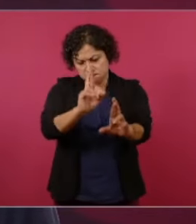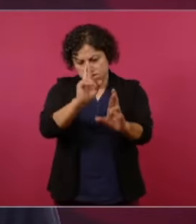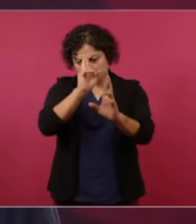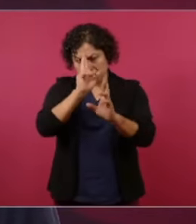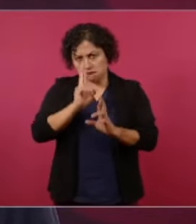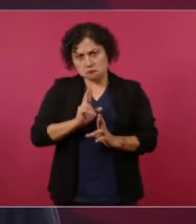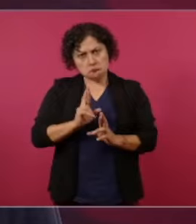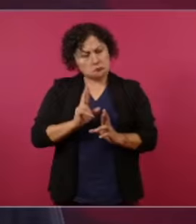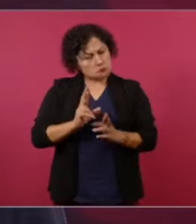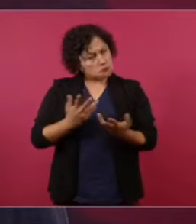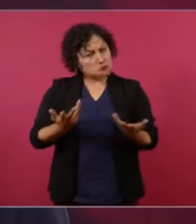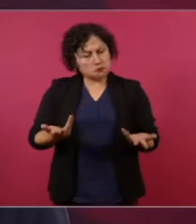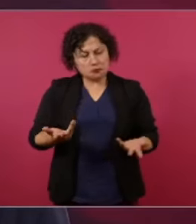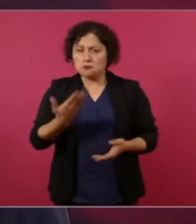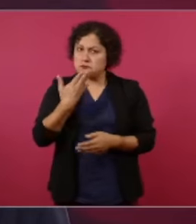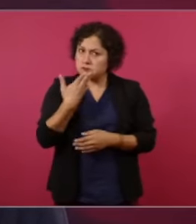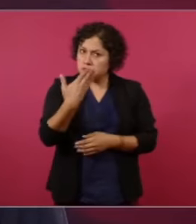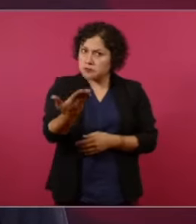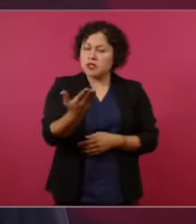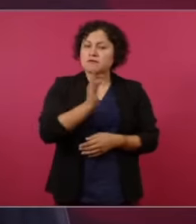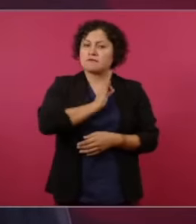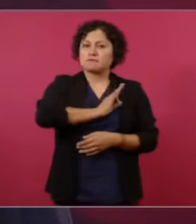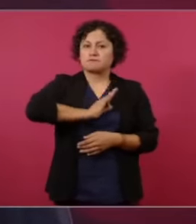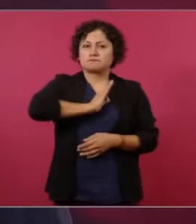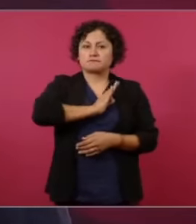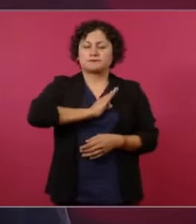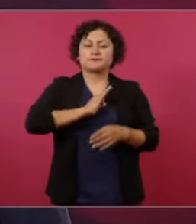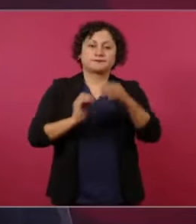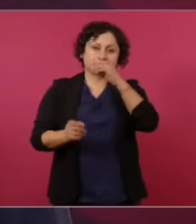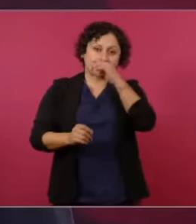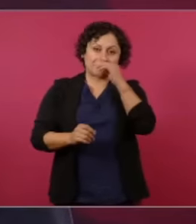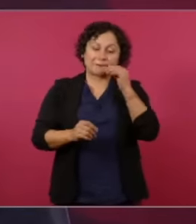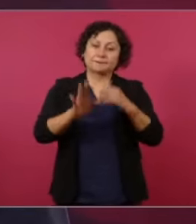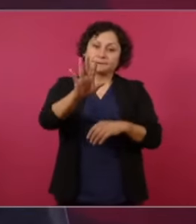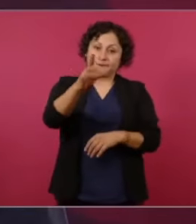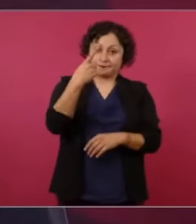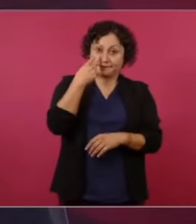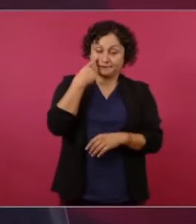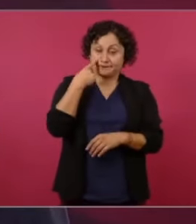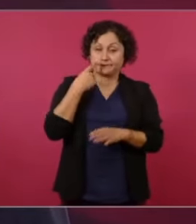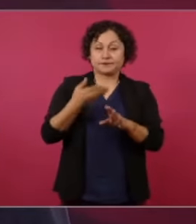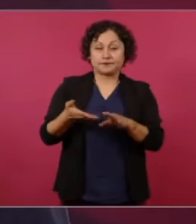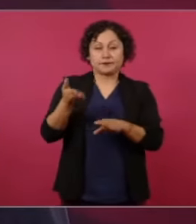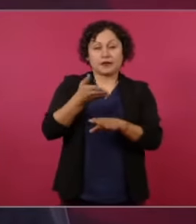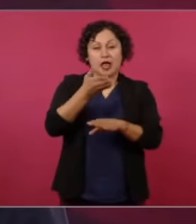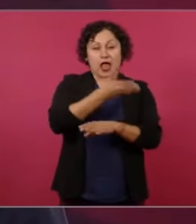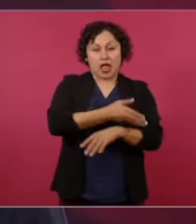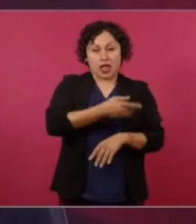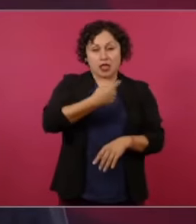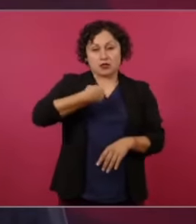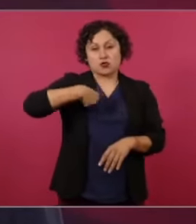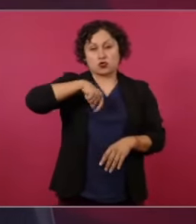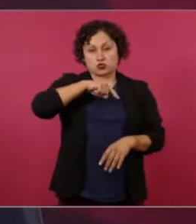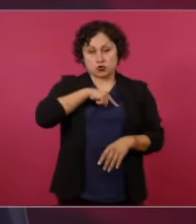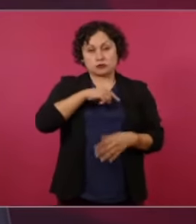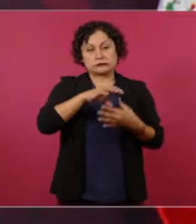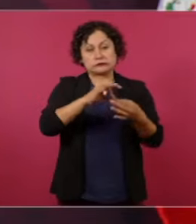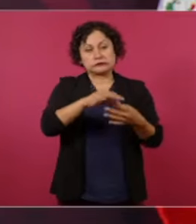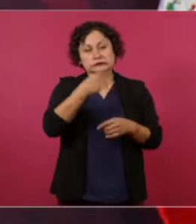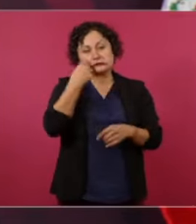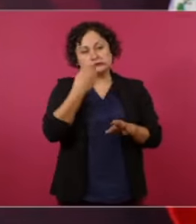Y lo más importante, cuando se les planteó de que eran otros tiempos